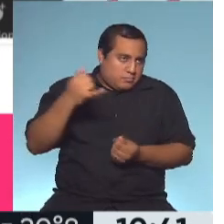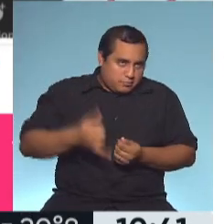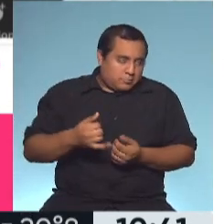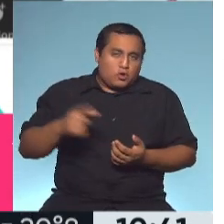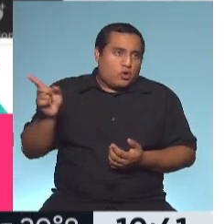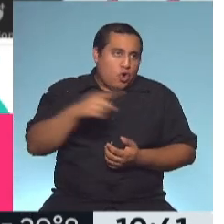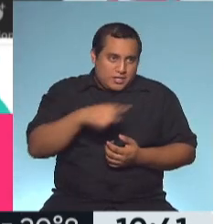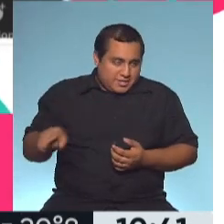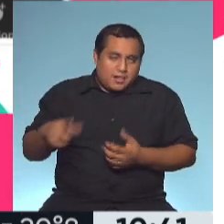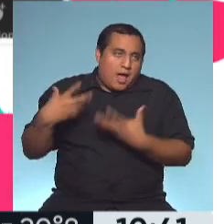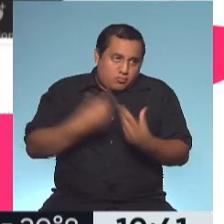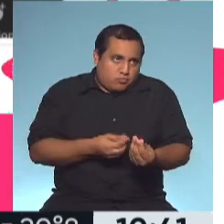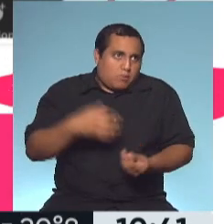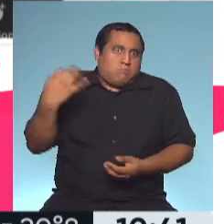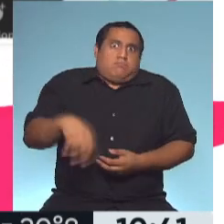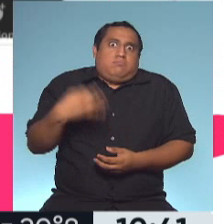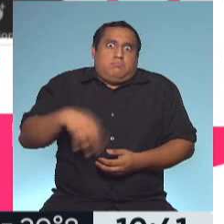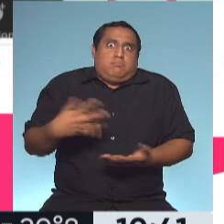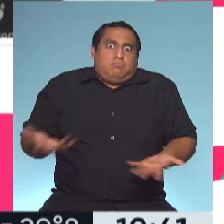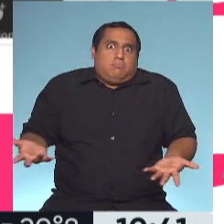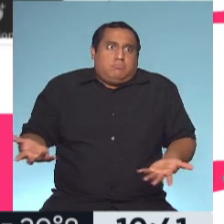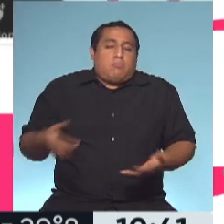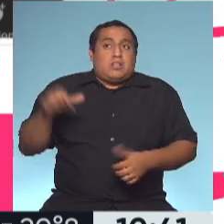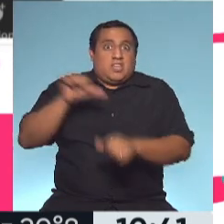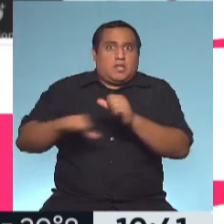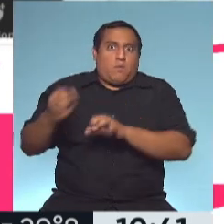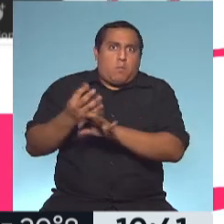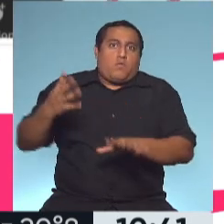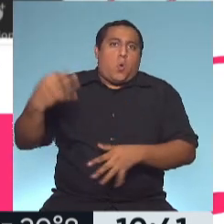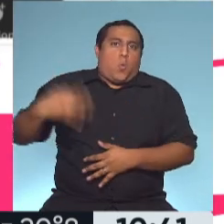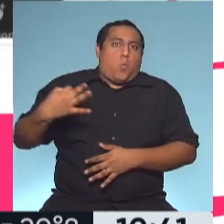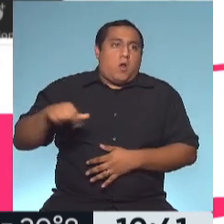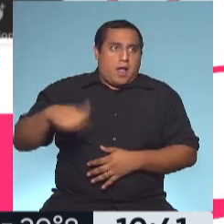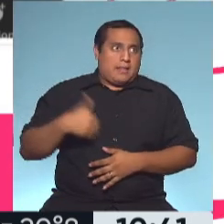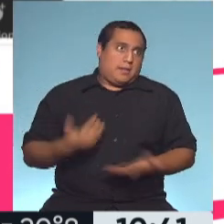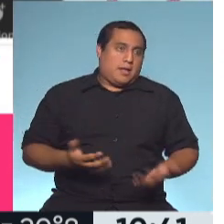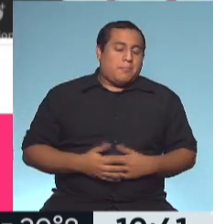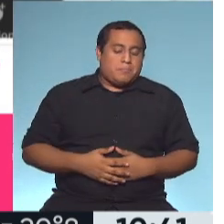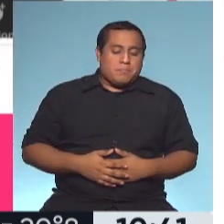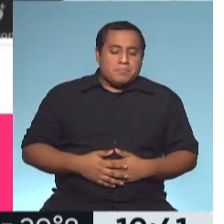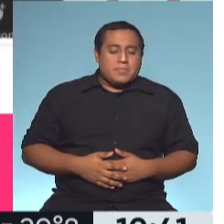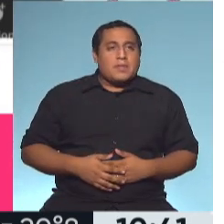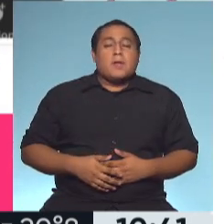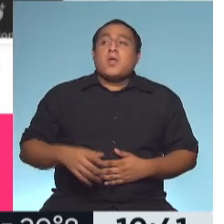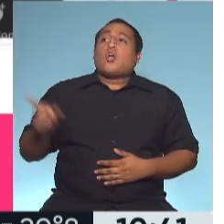CONICET, que esto es buenísimo, ¿no? Porque tenemos grandes científicos en la Argentina. Nora, ¿cómo ves el panorama?